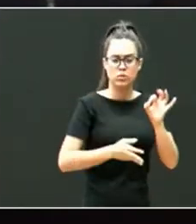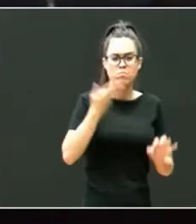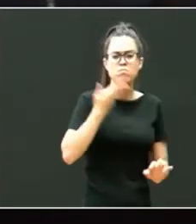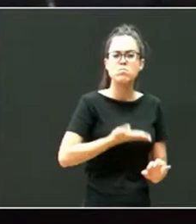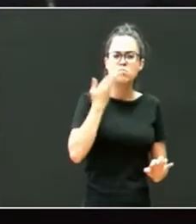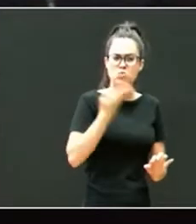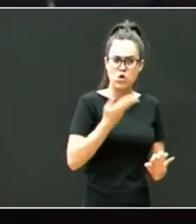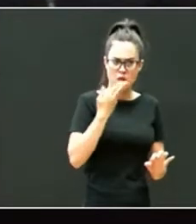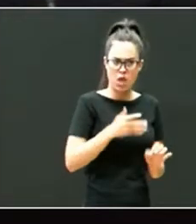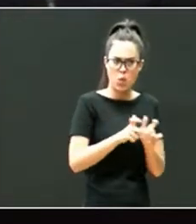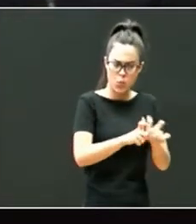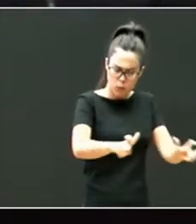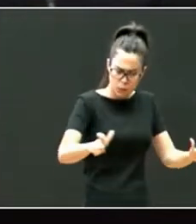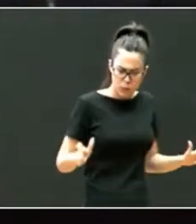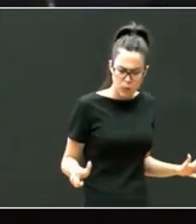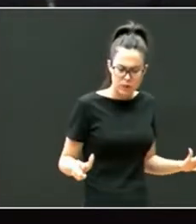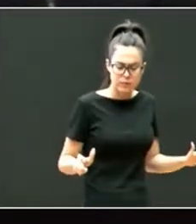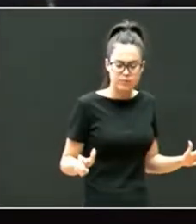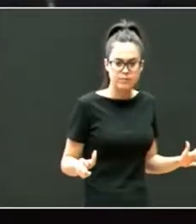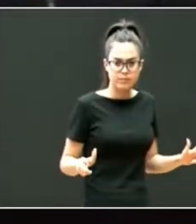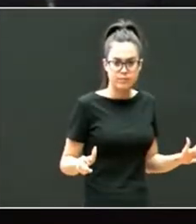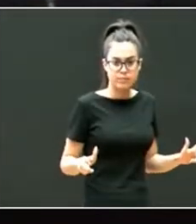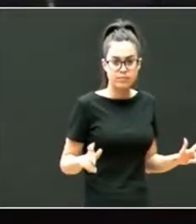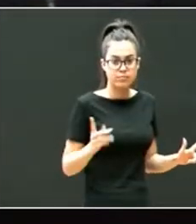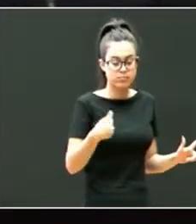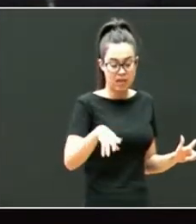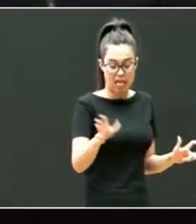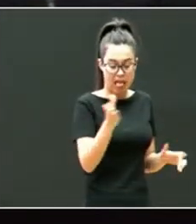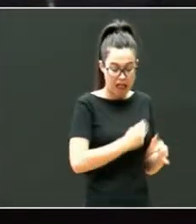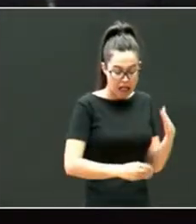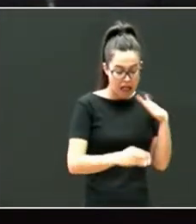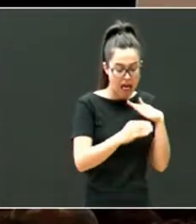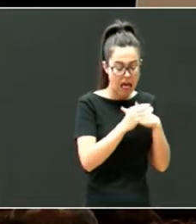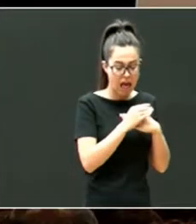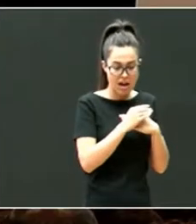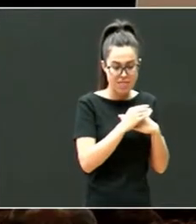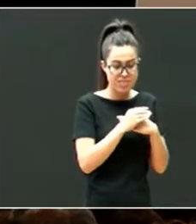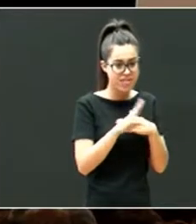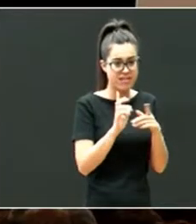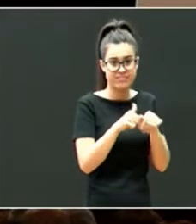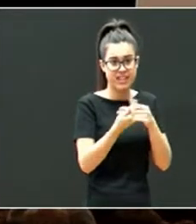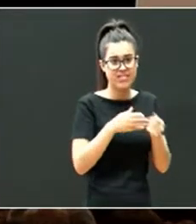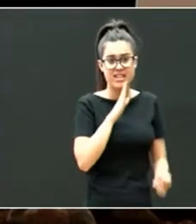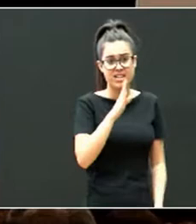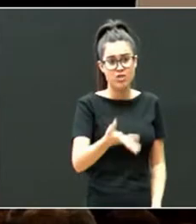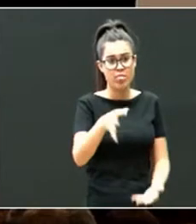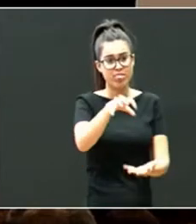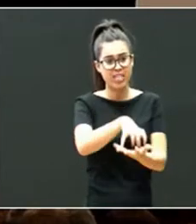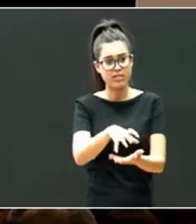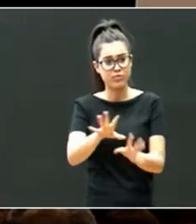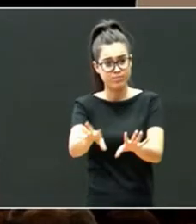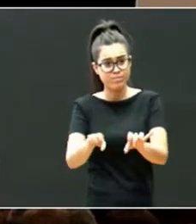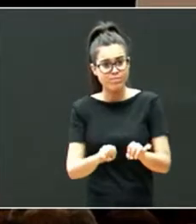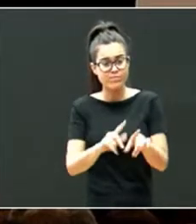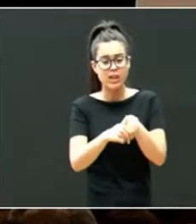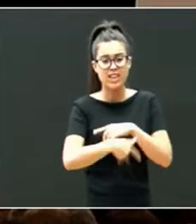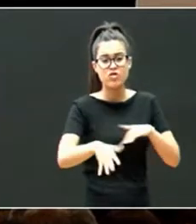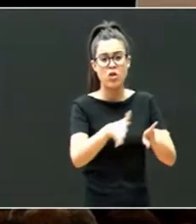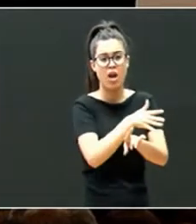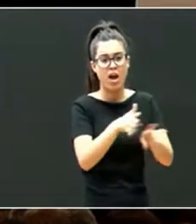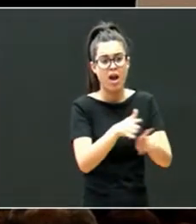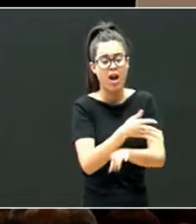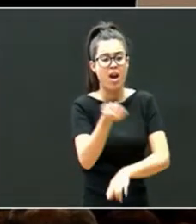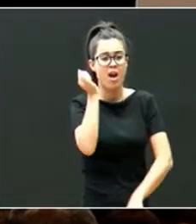han sido institucionalizados nada máis nacer e han sufrido abandono maltrato e abuso con diferentes niveis de severidade